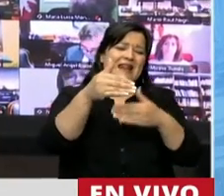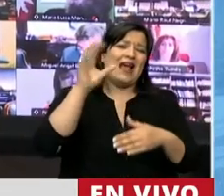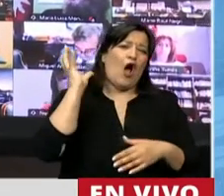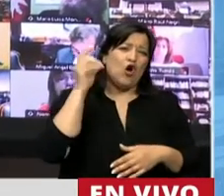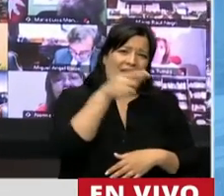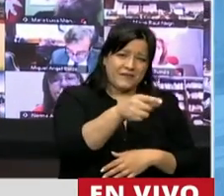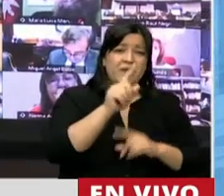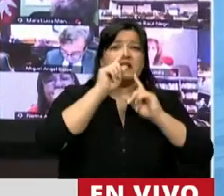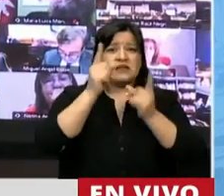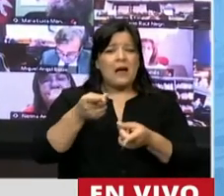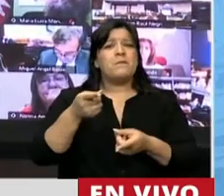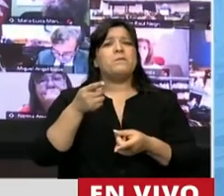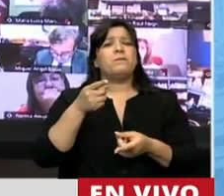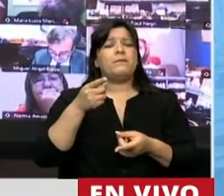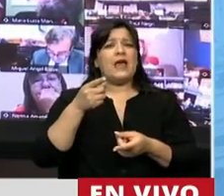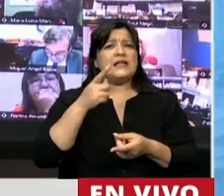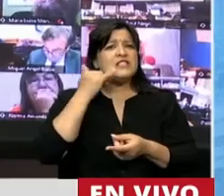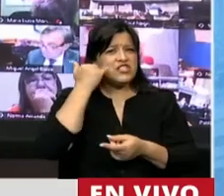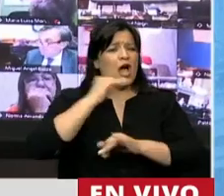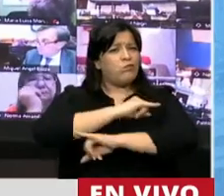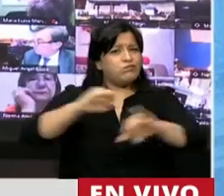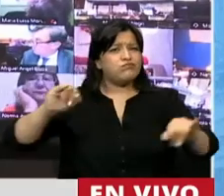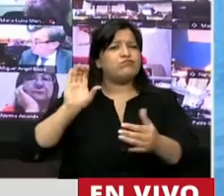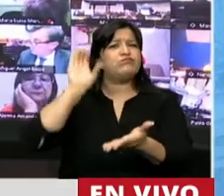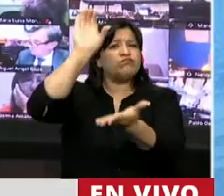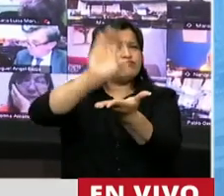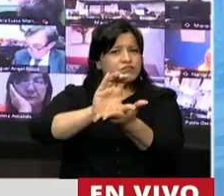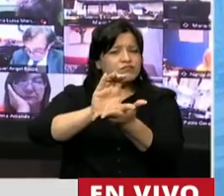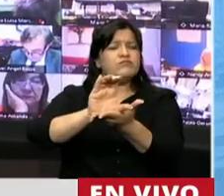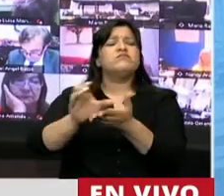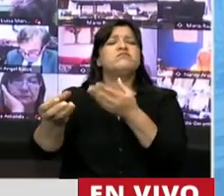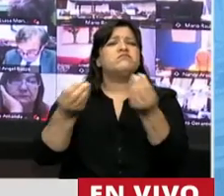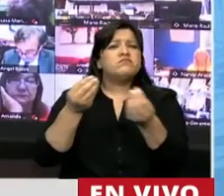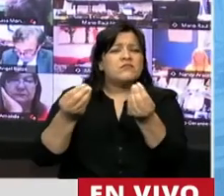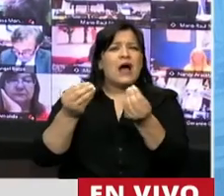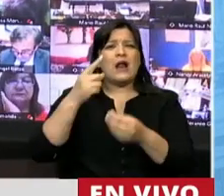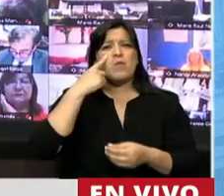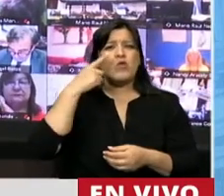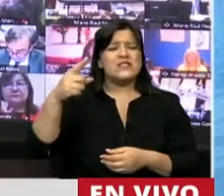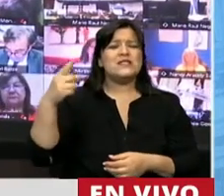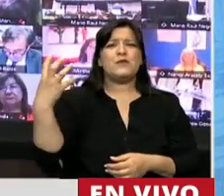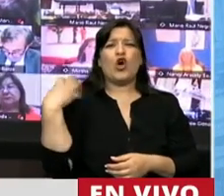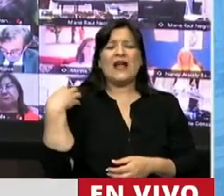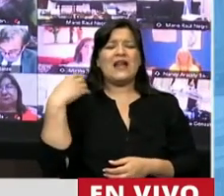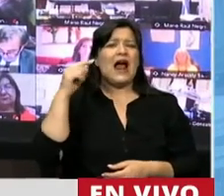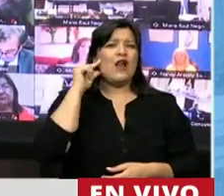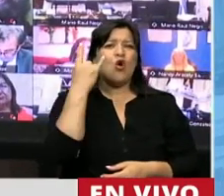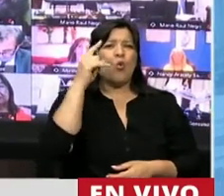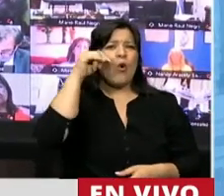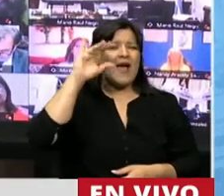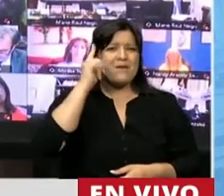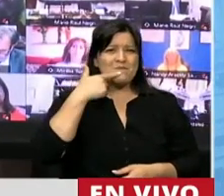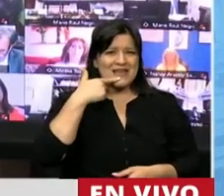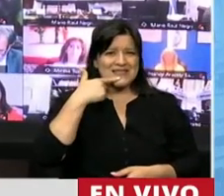comunicó también una inversión para una terminal y un nodo logístico en el municipio de General Güemes, ese municipio que lleva